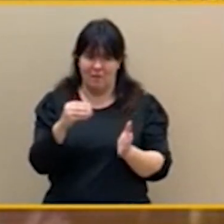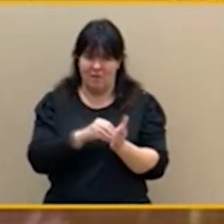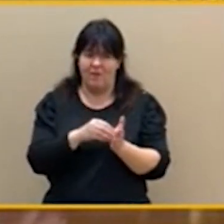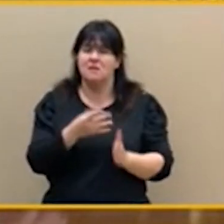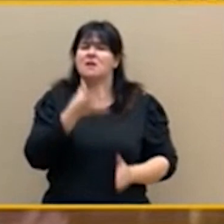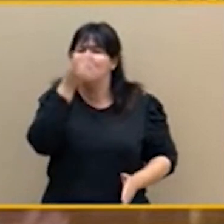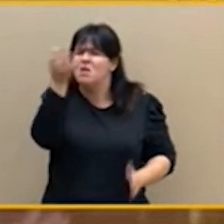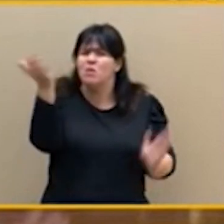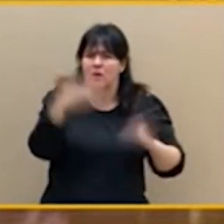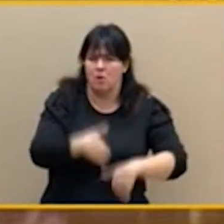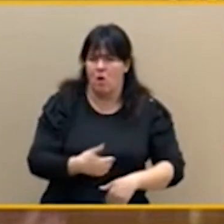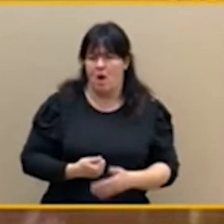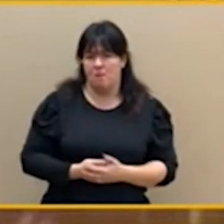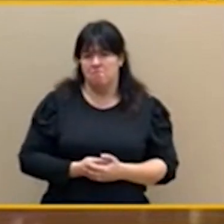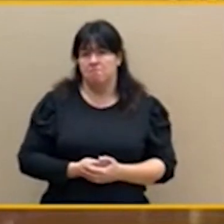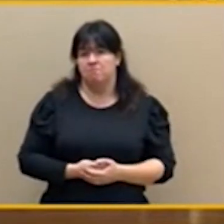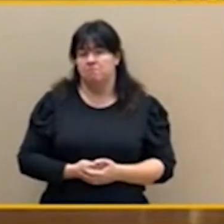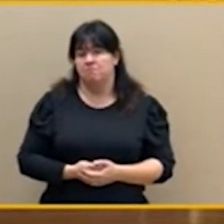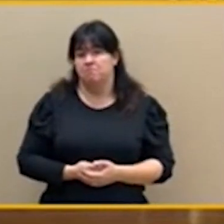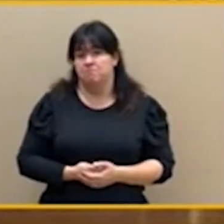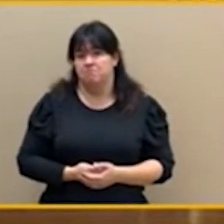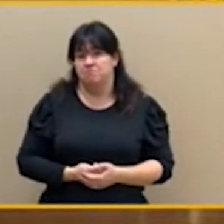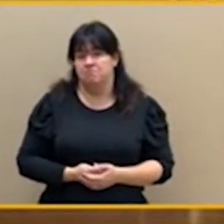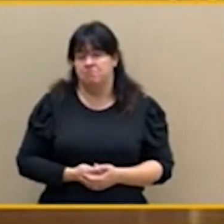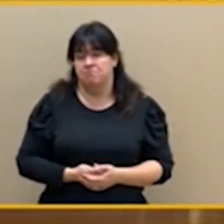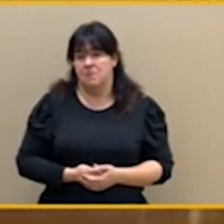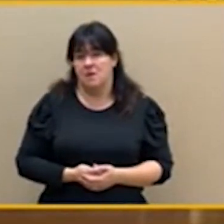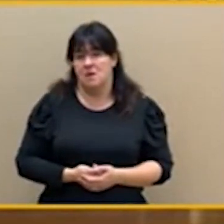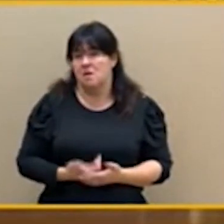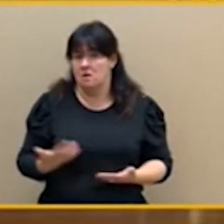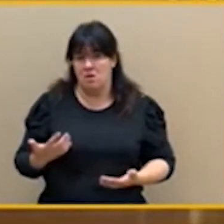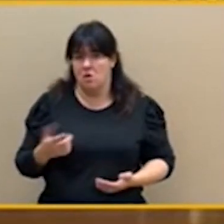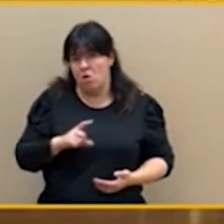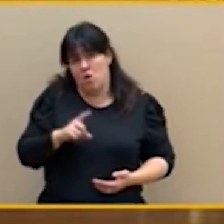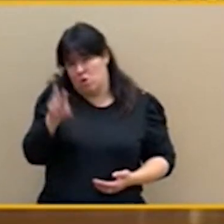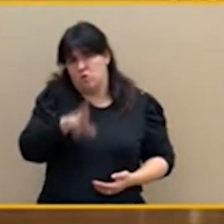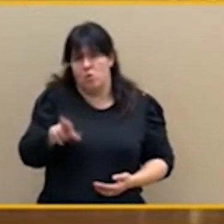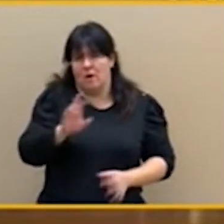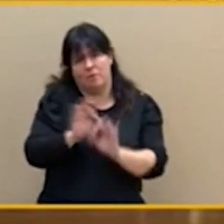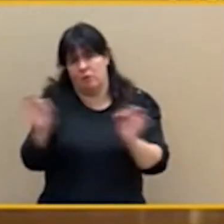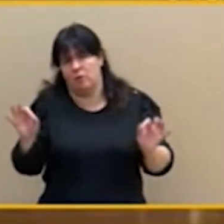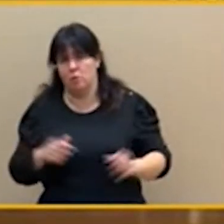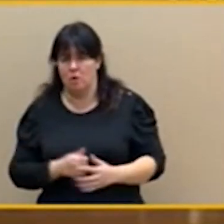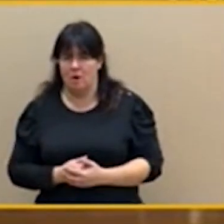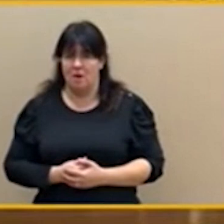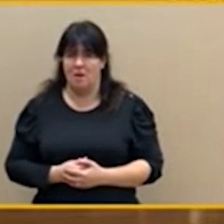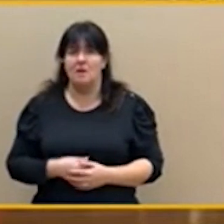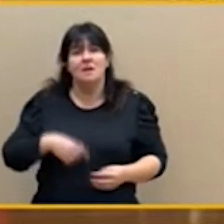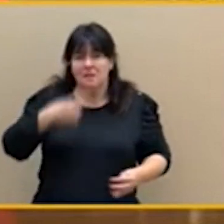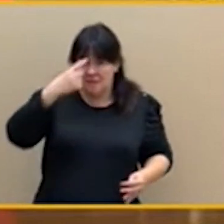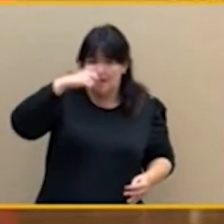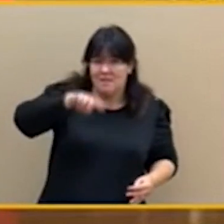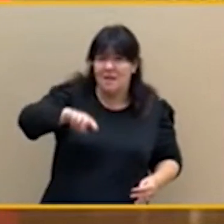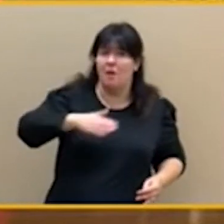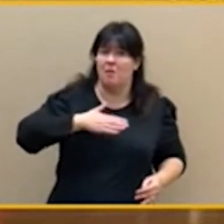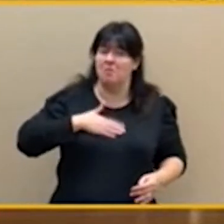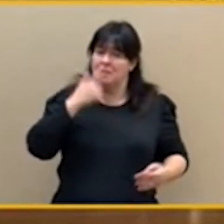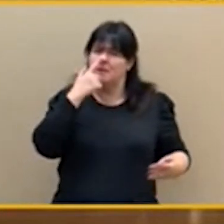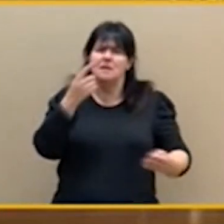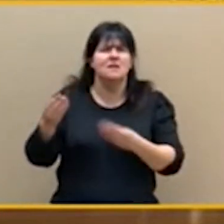No la ha repetido ninguna. Y ¿sabe lo que me ha dado a mí la impresión? Yo no le voy a faltar al respeto diciendo que usted no tiene vergüenza.